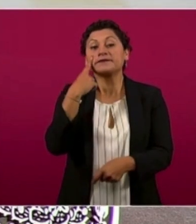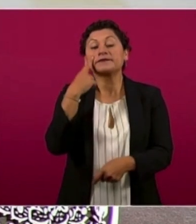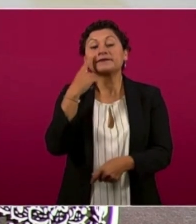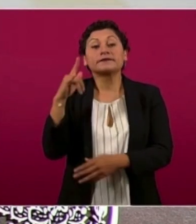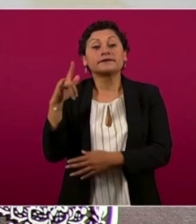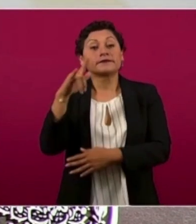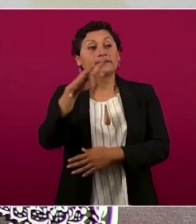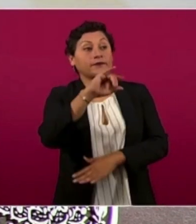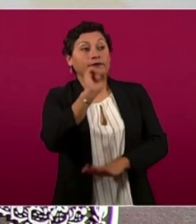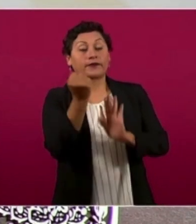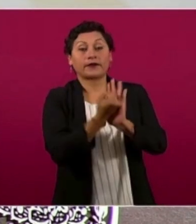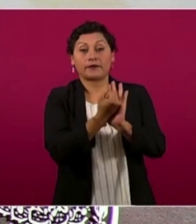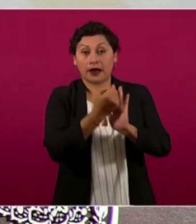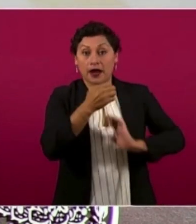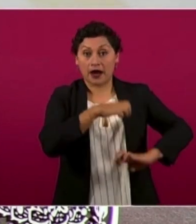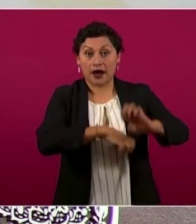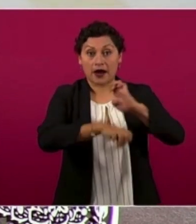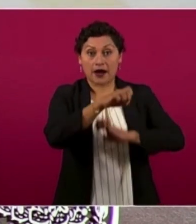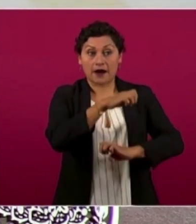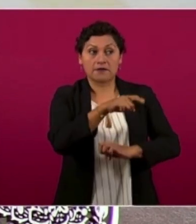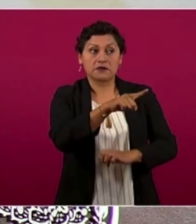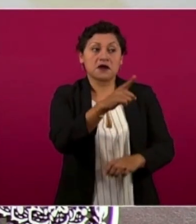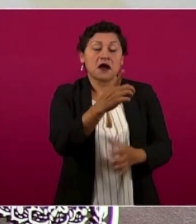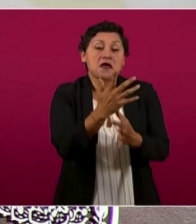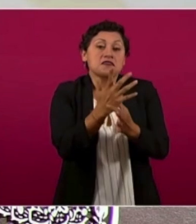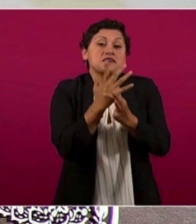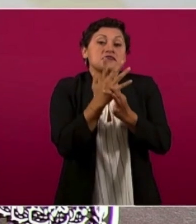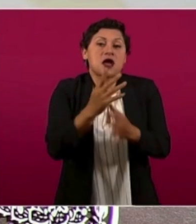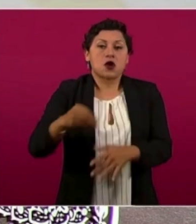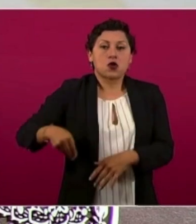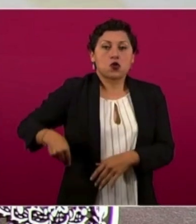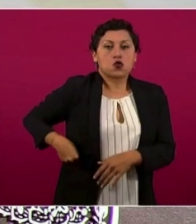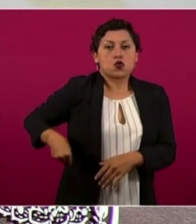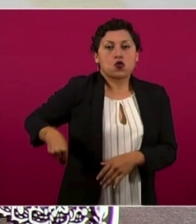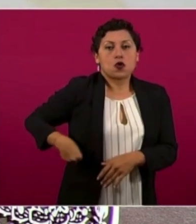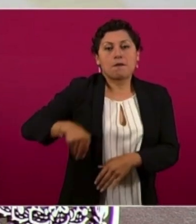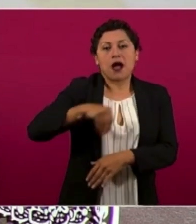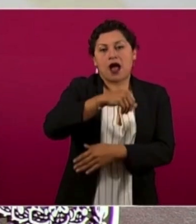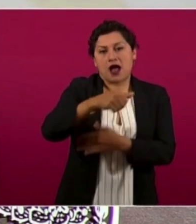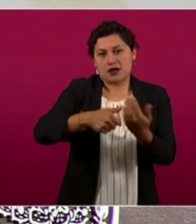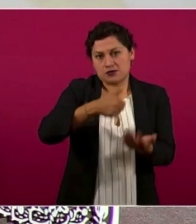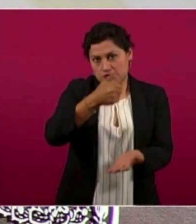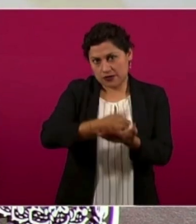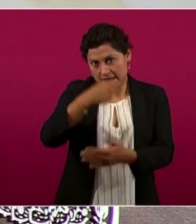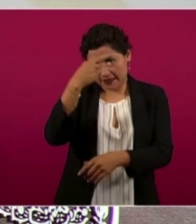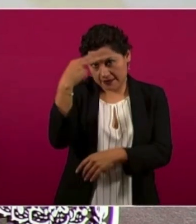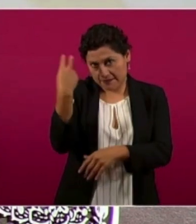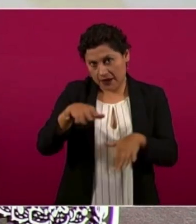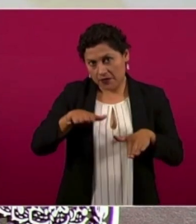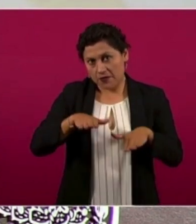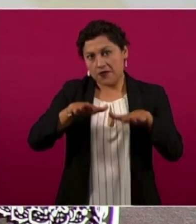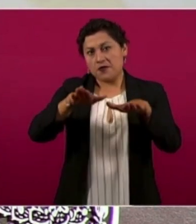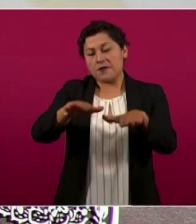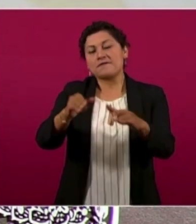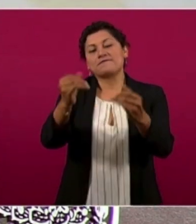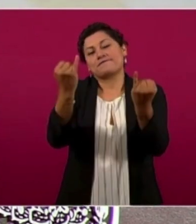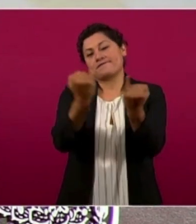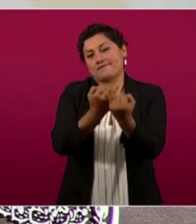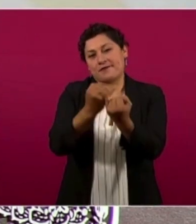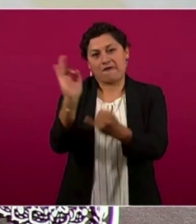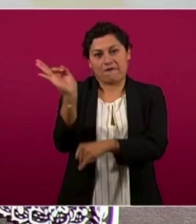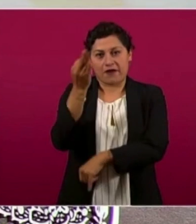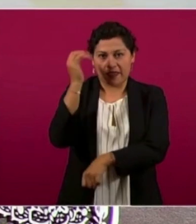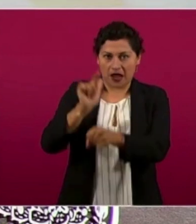al aeropuerto y de paso al gobierno federal, pero